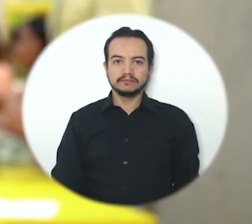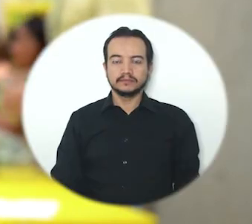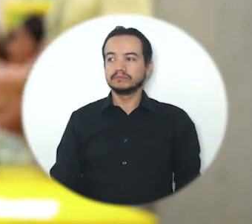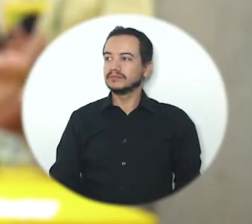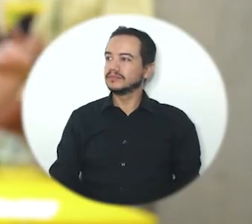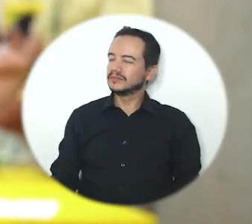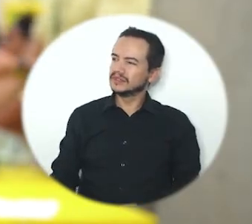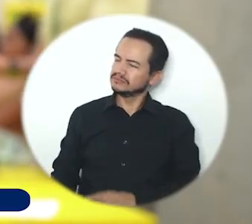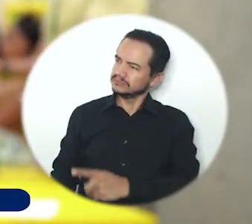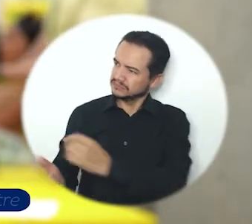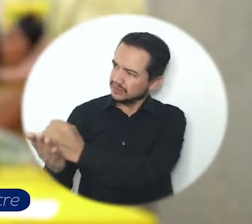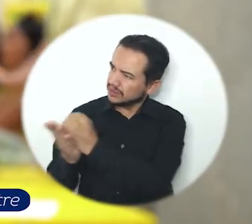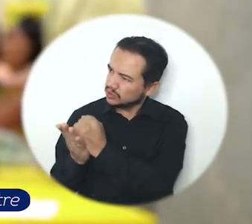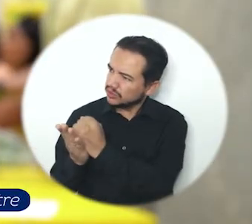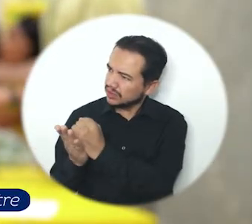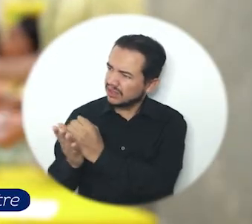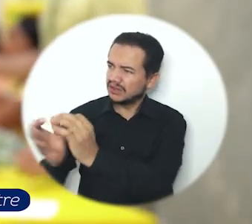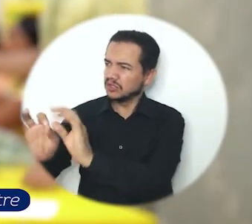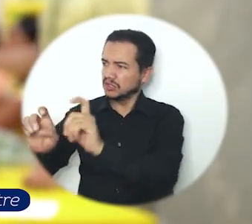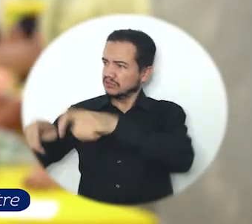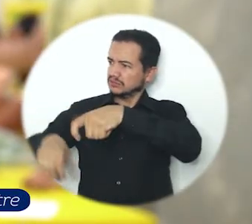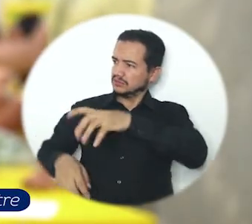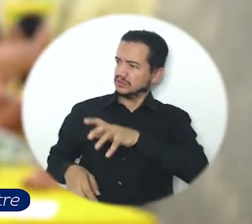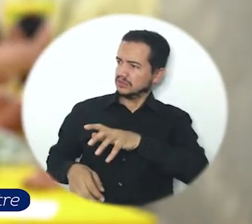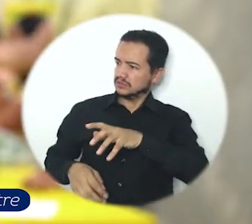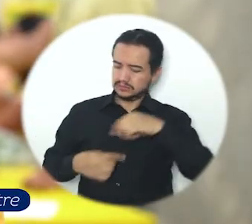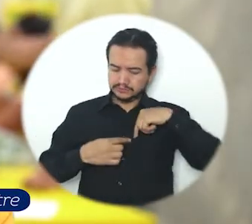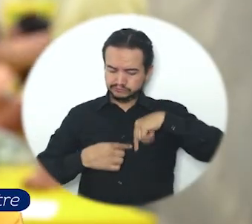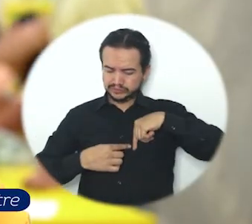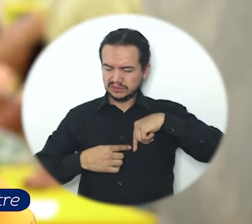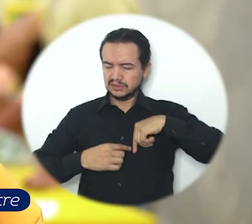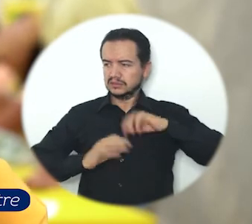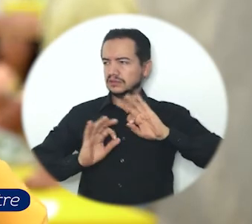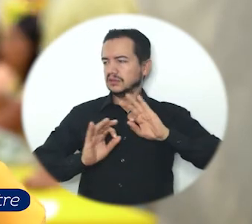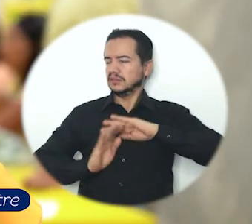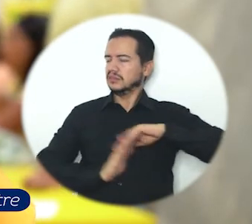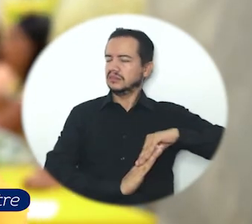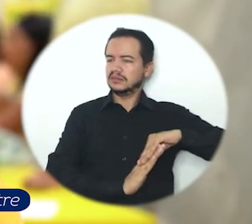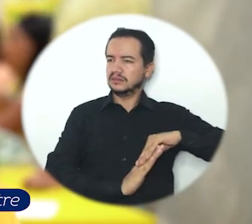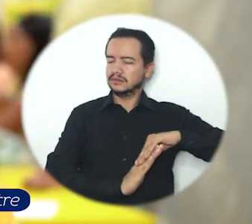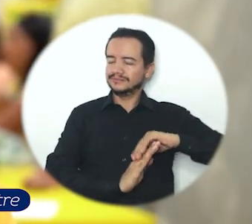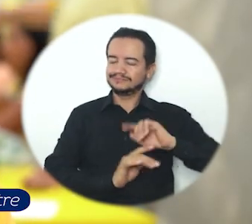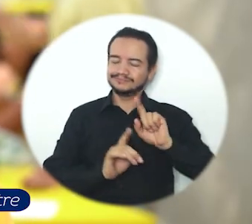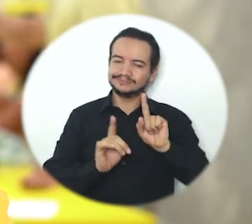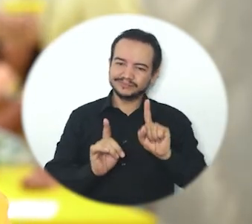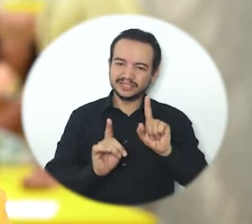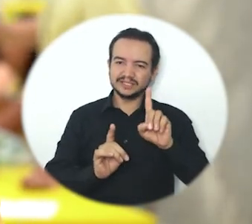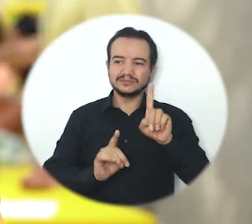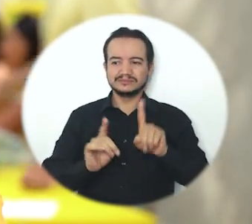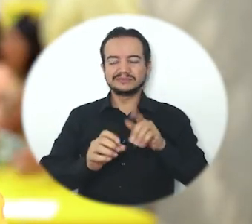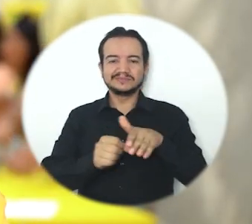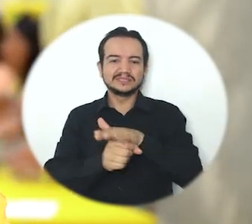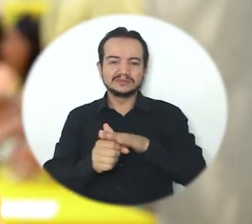Tal vez a veces no es fácil aceptar la ayuda o no es fácil aceptar lo que tenemos, pero llega el